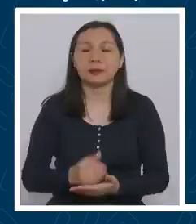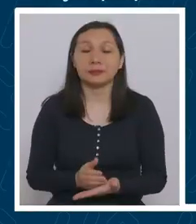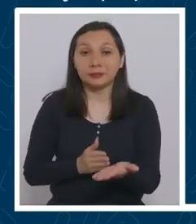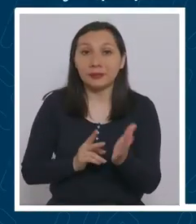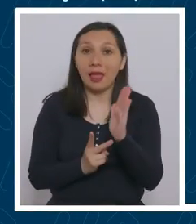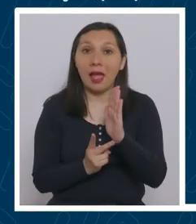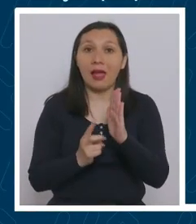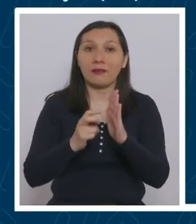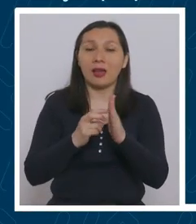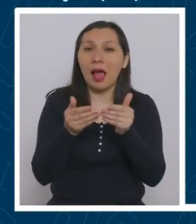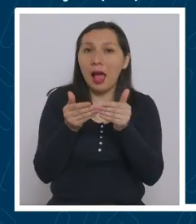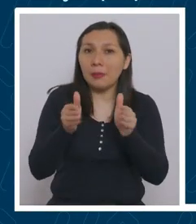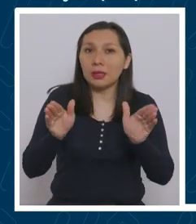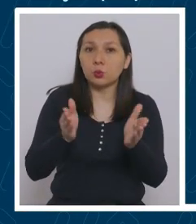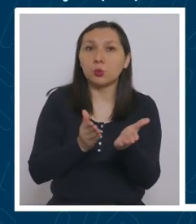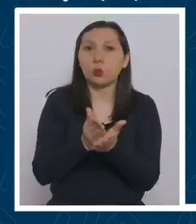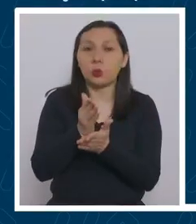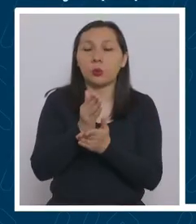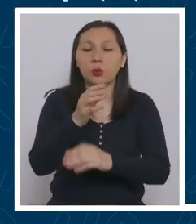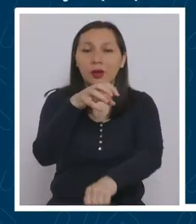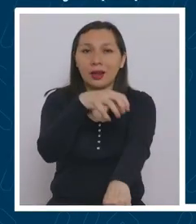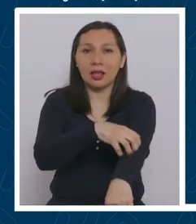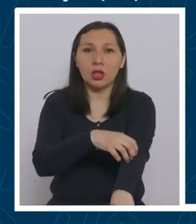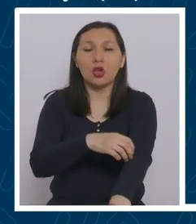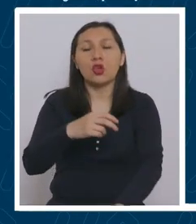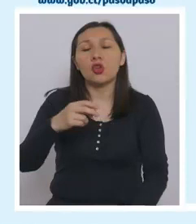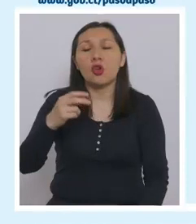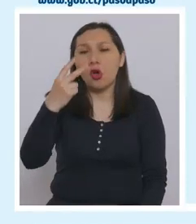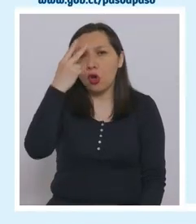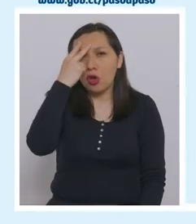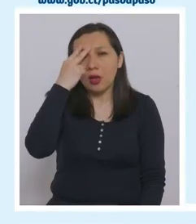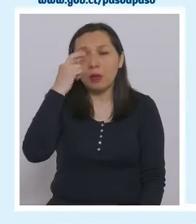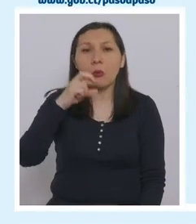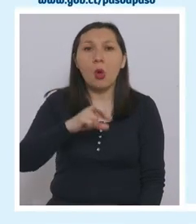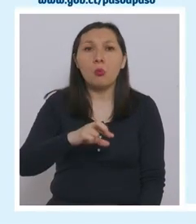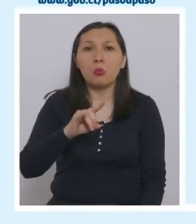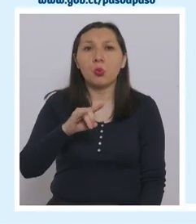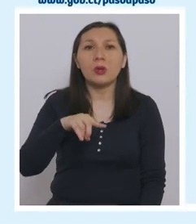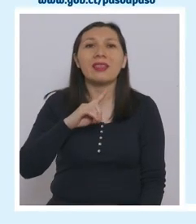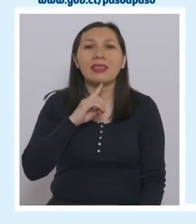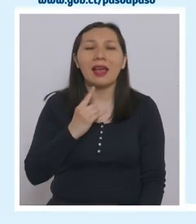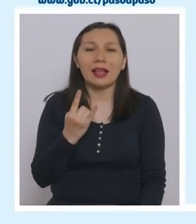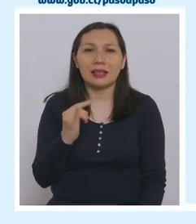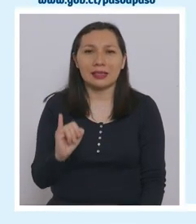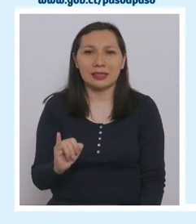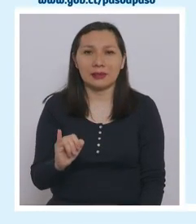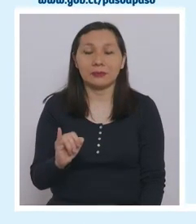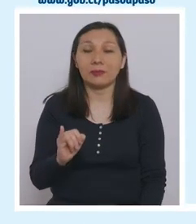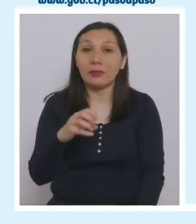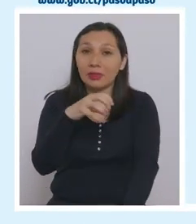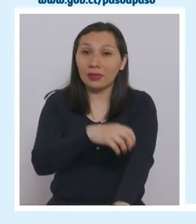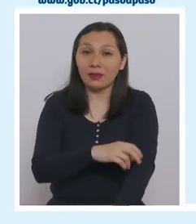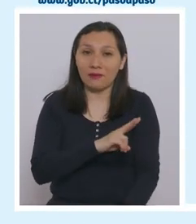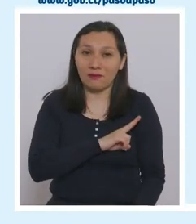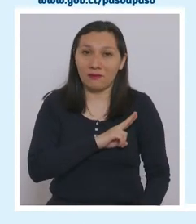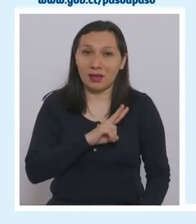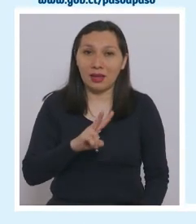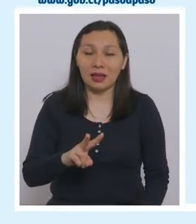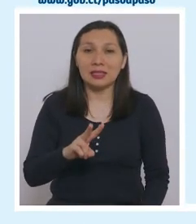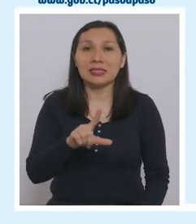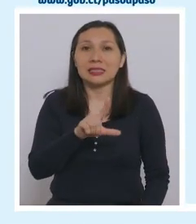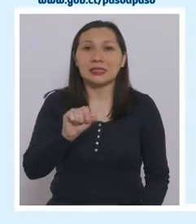Avanzan apertura inicial en la región de Coquimbo, Punitaque. También en la región de Valparaíso,